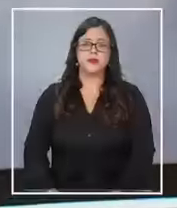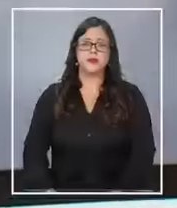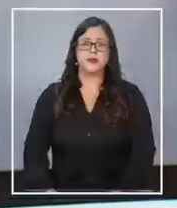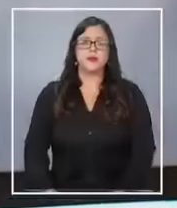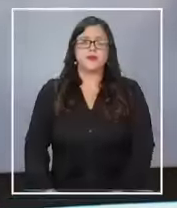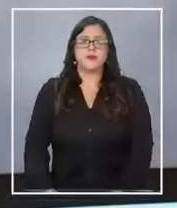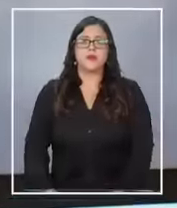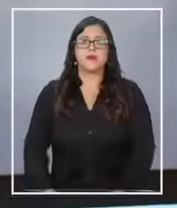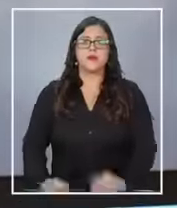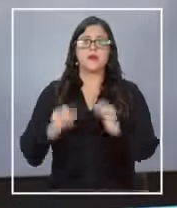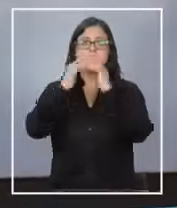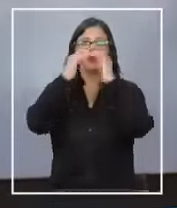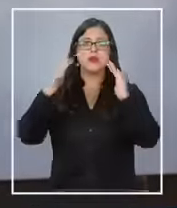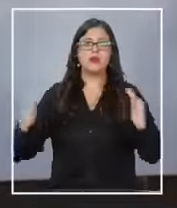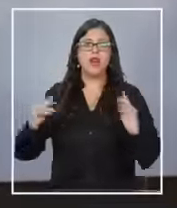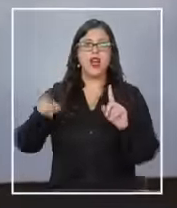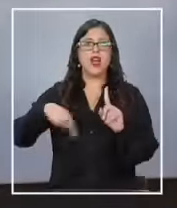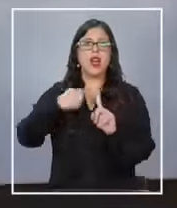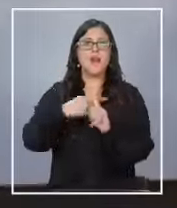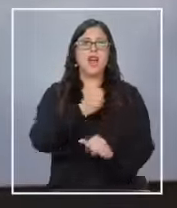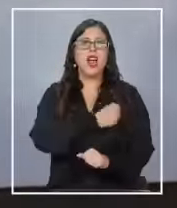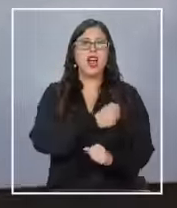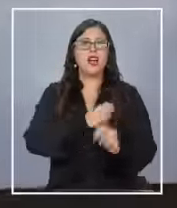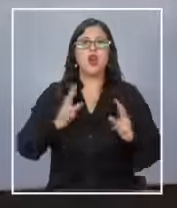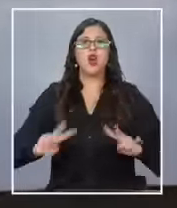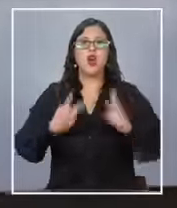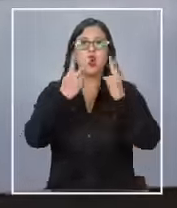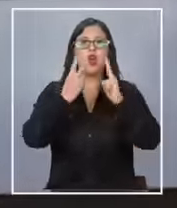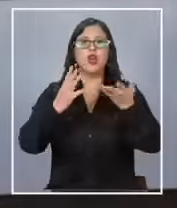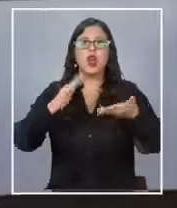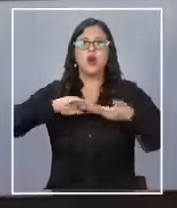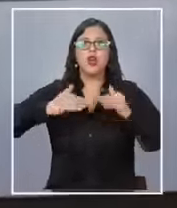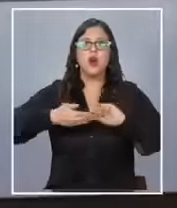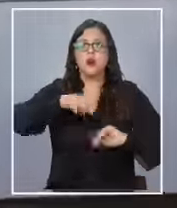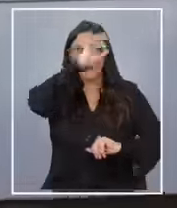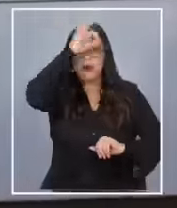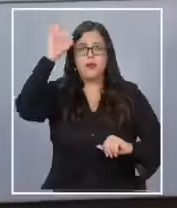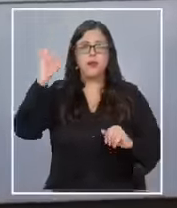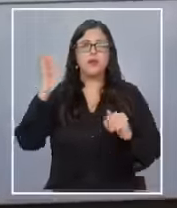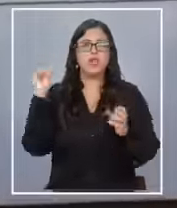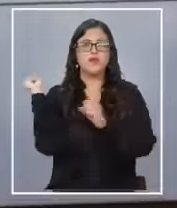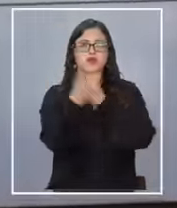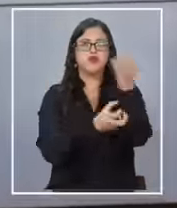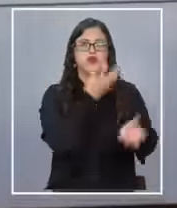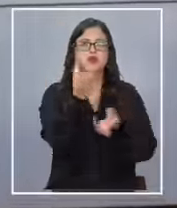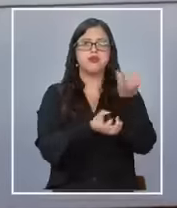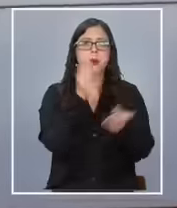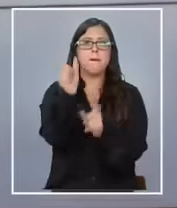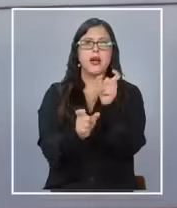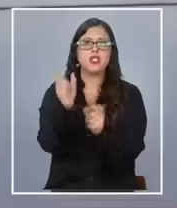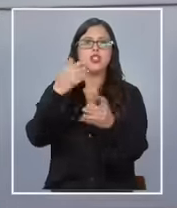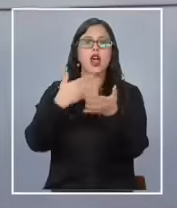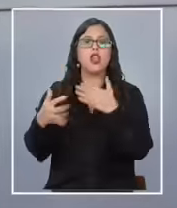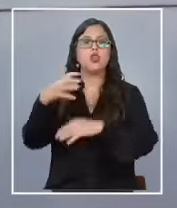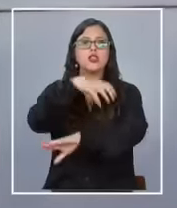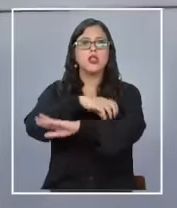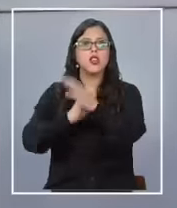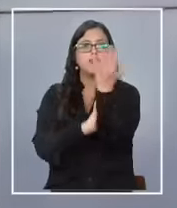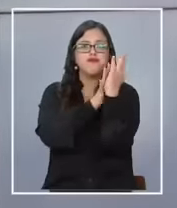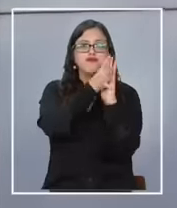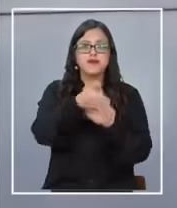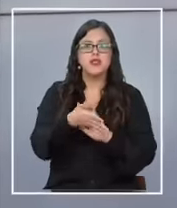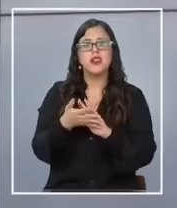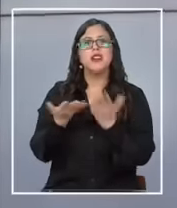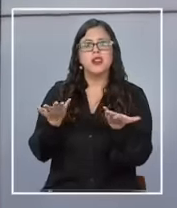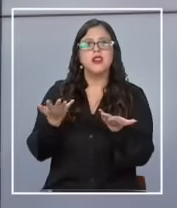Una capilla católica construida por miembros de una comunidad mapuche fue quemada por desconocidos en la Araucanía. Un nuevo